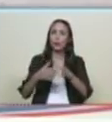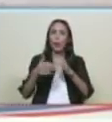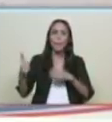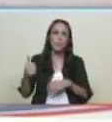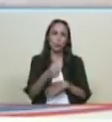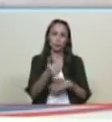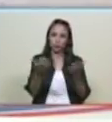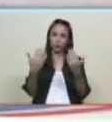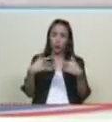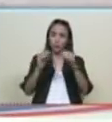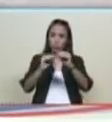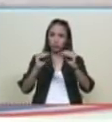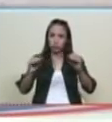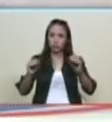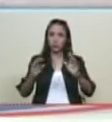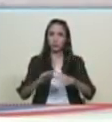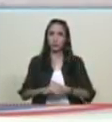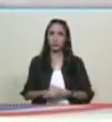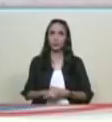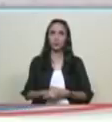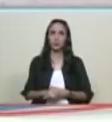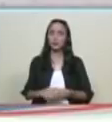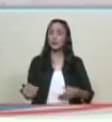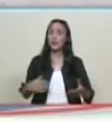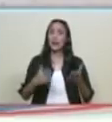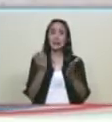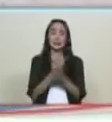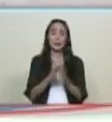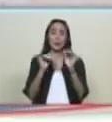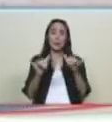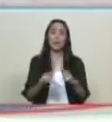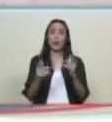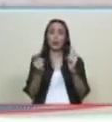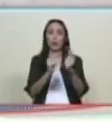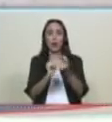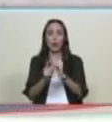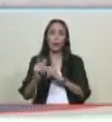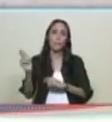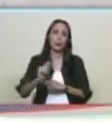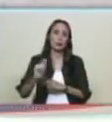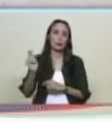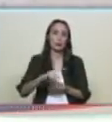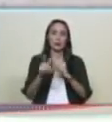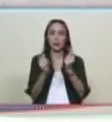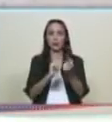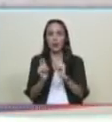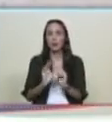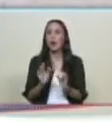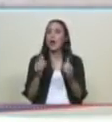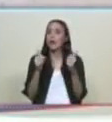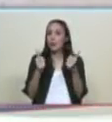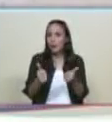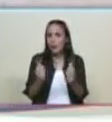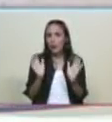hemos estado conversando durante meses muy bien me parece